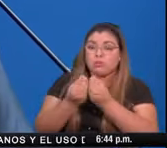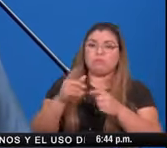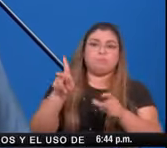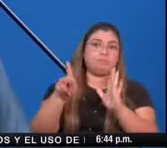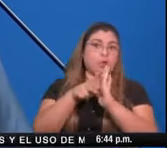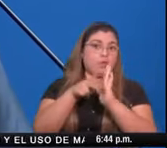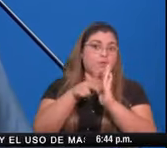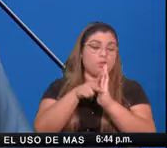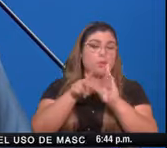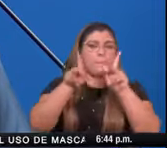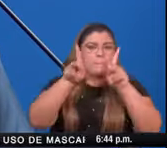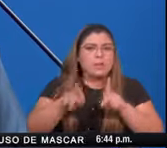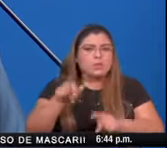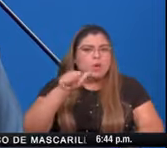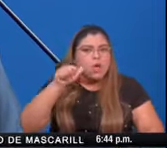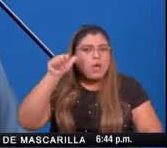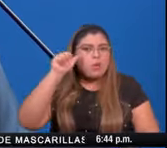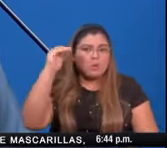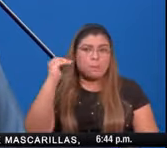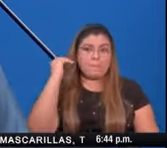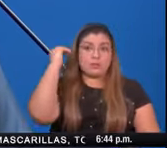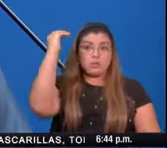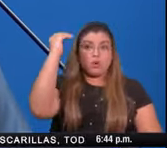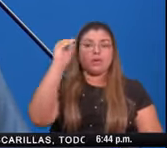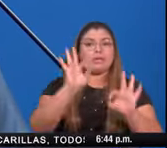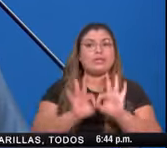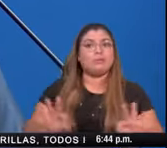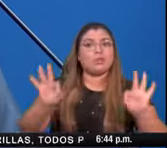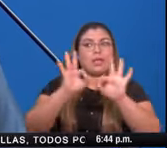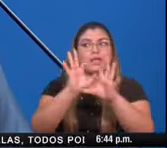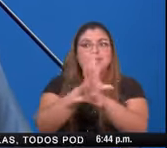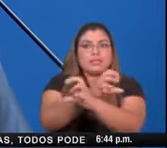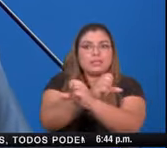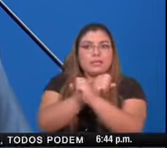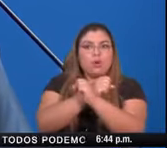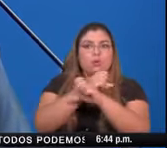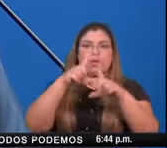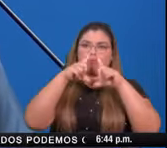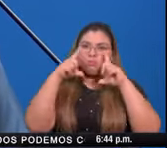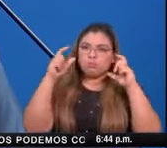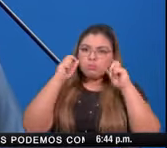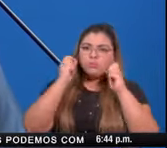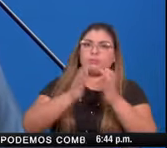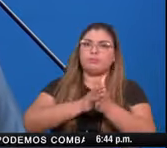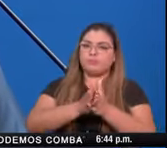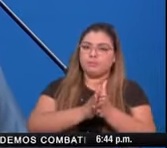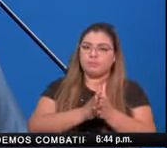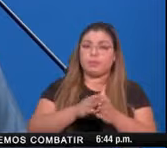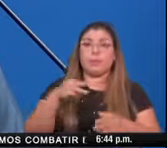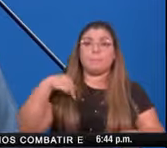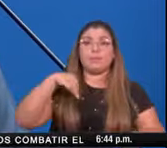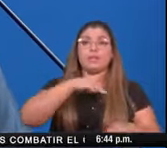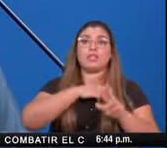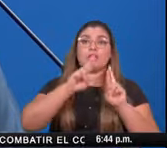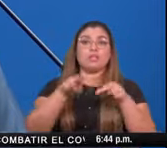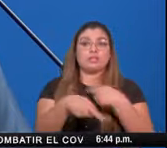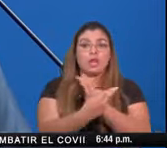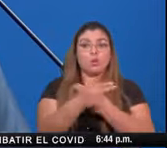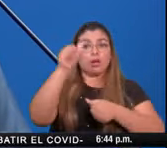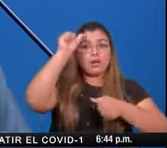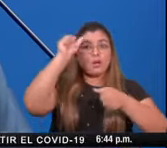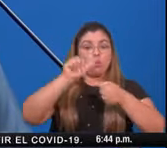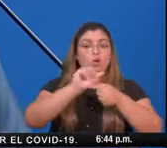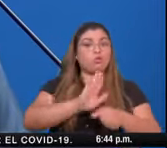adultos mayores deben ser la prioridad a la hora de mantener las medidas de bioseguridad también igualmente el ministerio de salud recuerda a la población